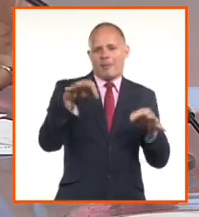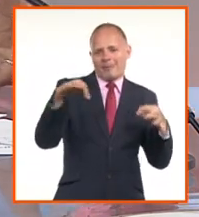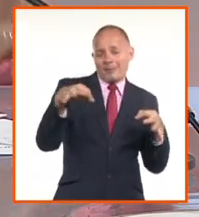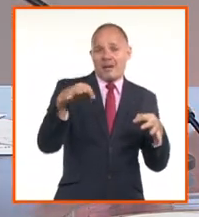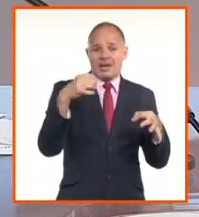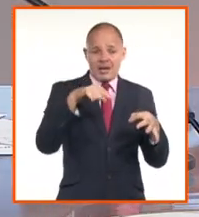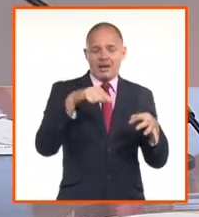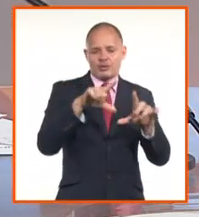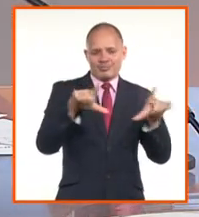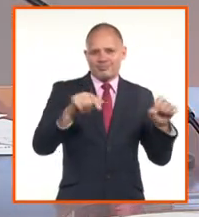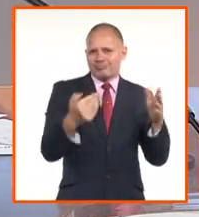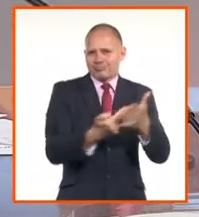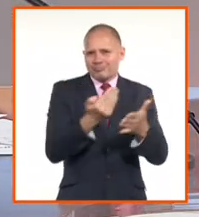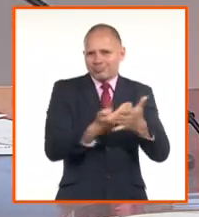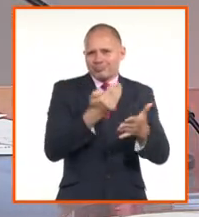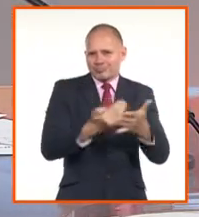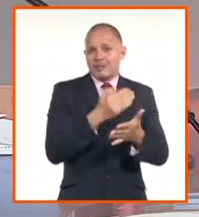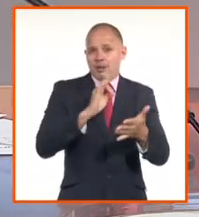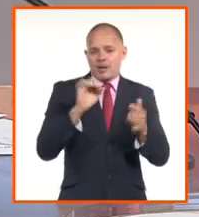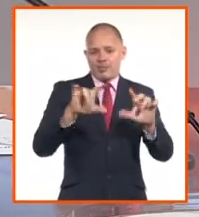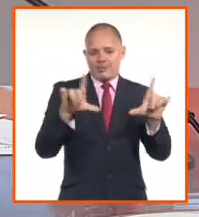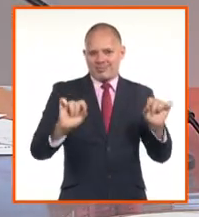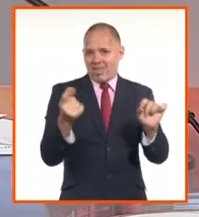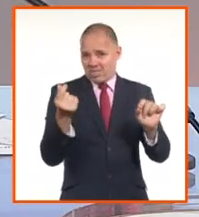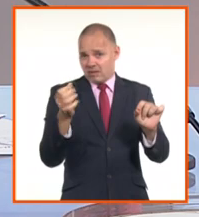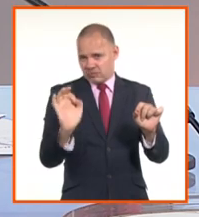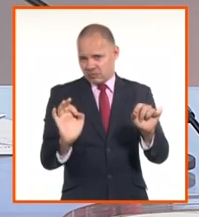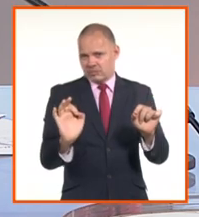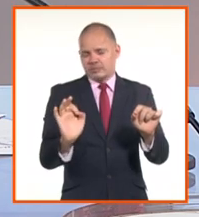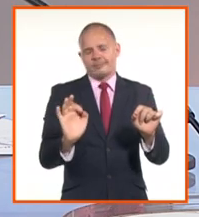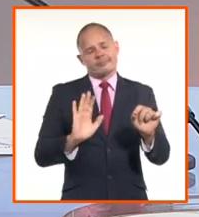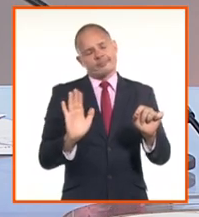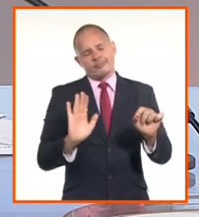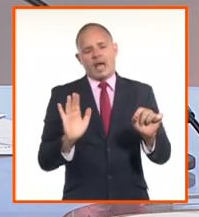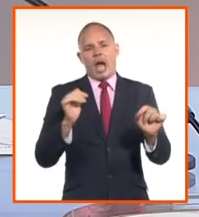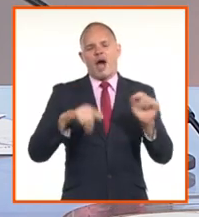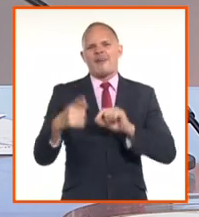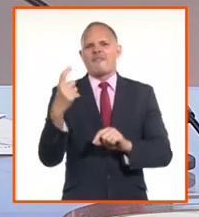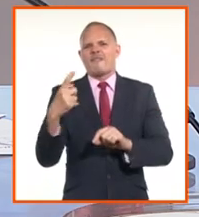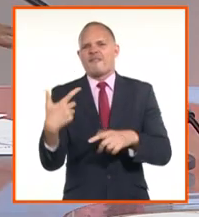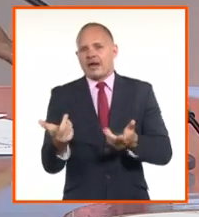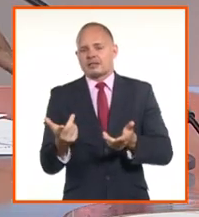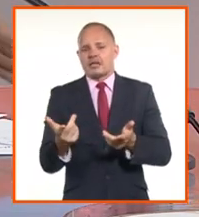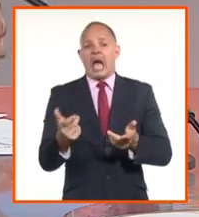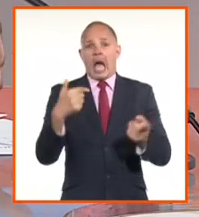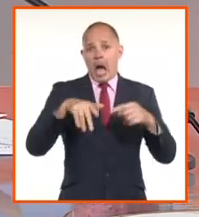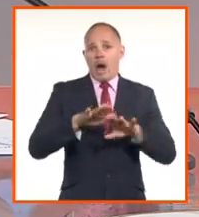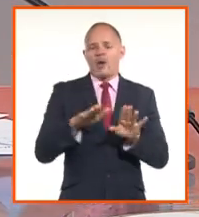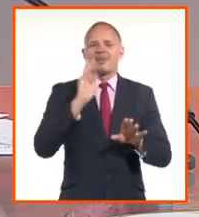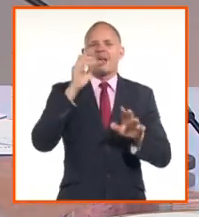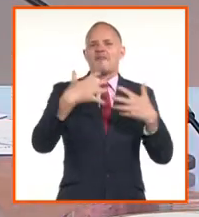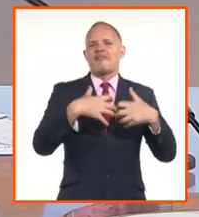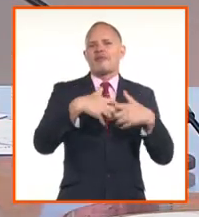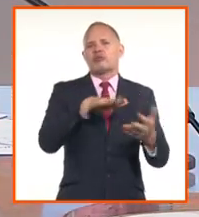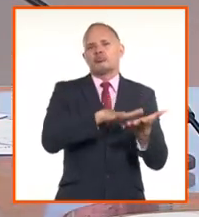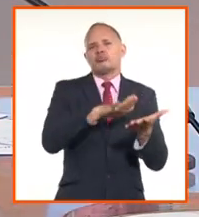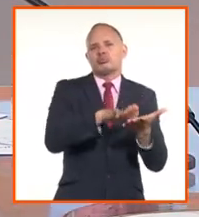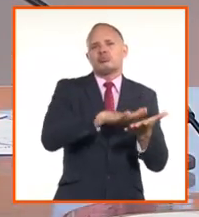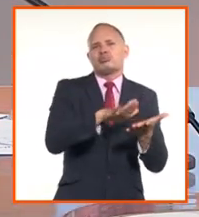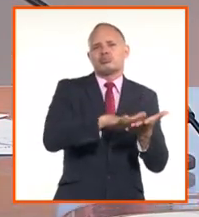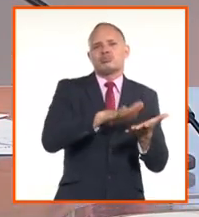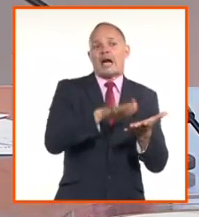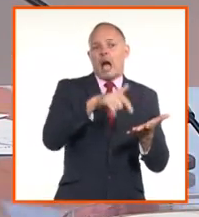emite ese billete. Por tanto, todo lo que sea, no emitir más billetes y favorecer esas